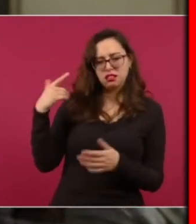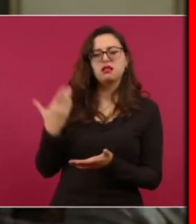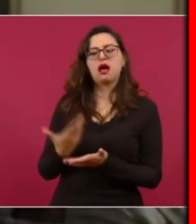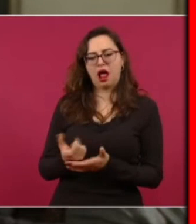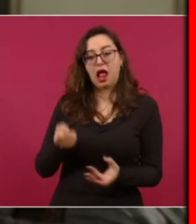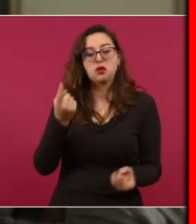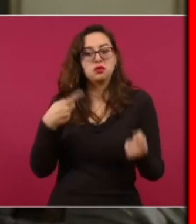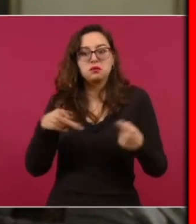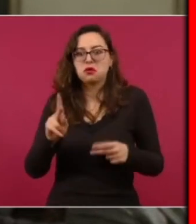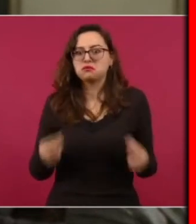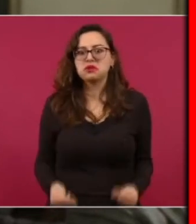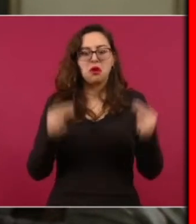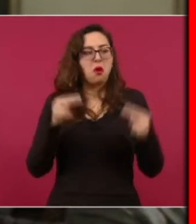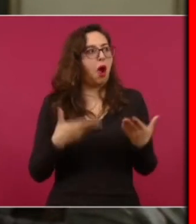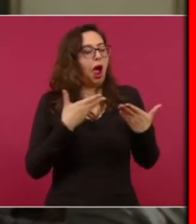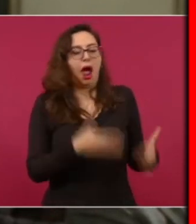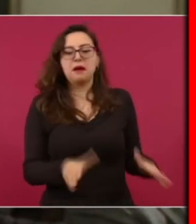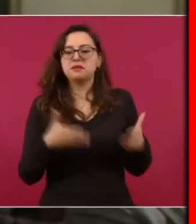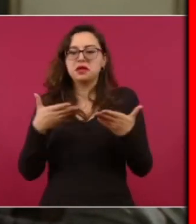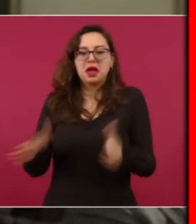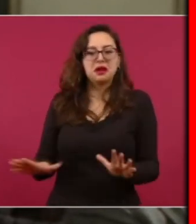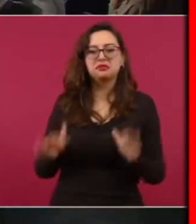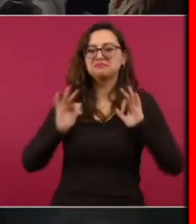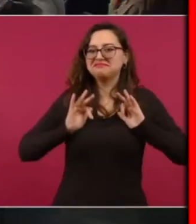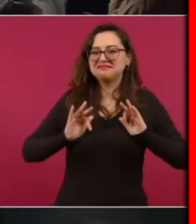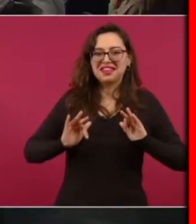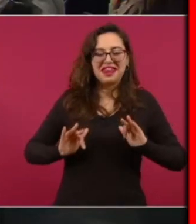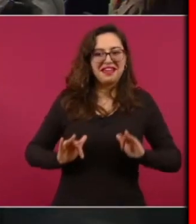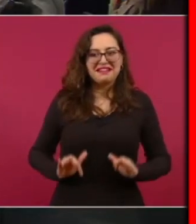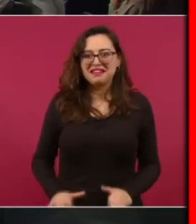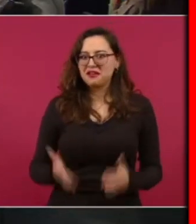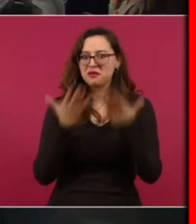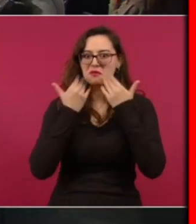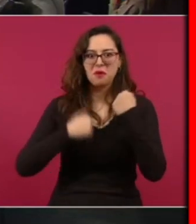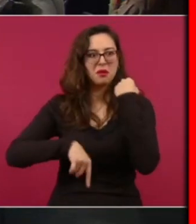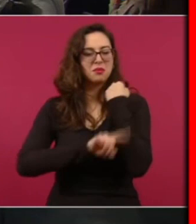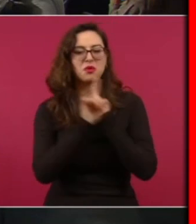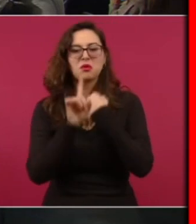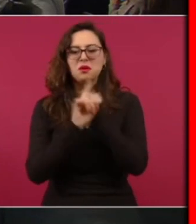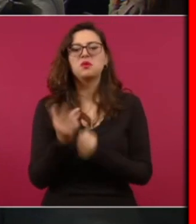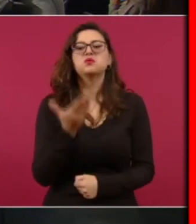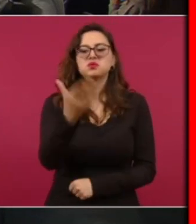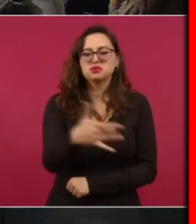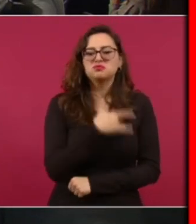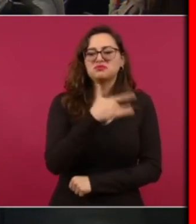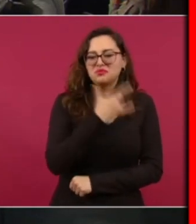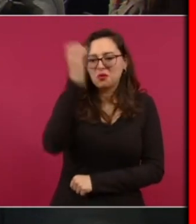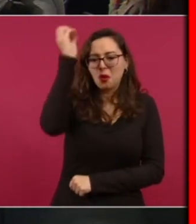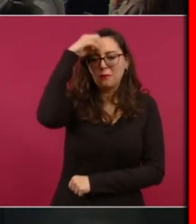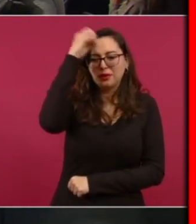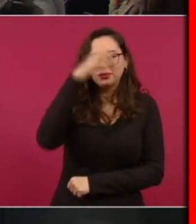comercios se mantuvieron abiertos, ¿qué lectura dar de la participación que hubo de ayer? Como primera pregunta y primer tema, presidente